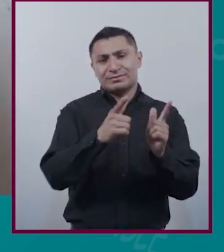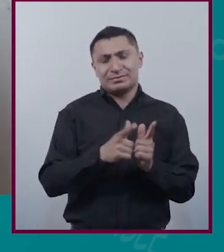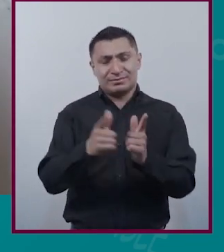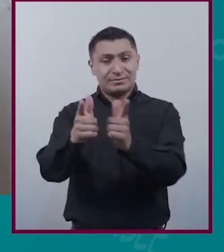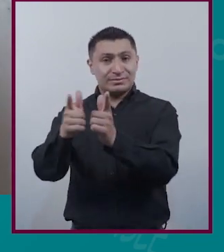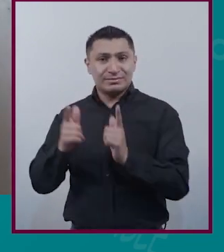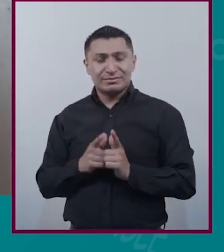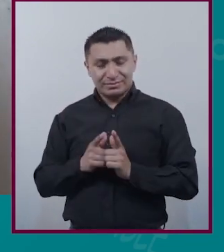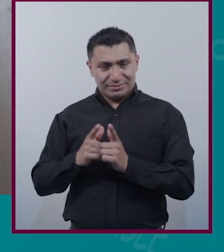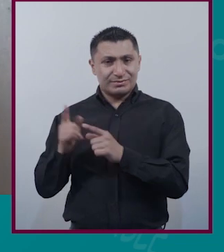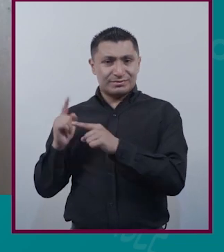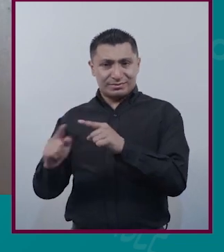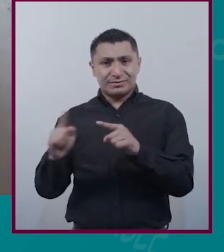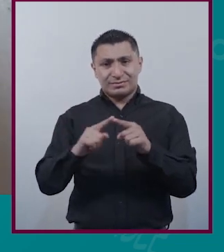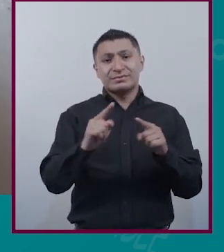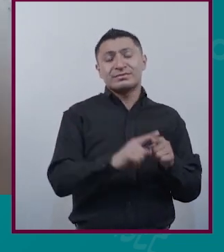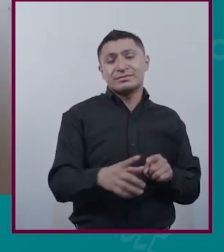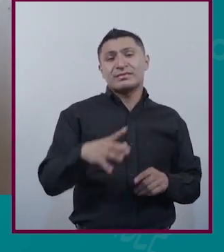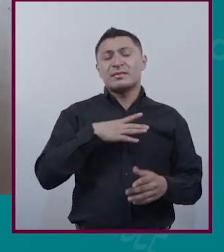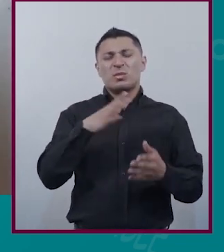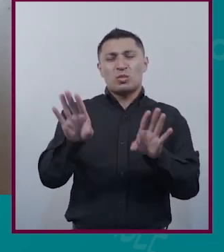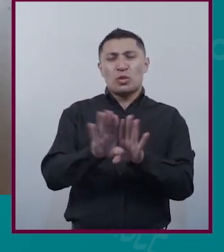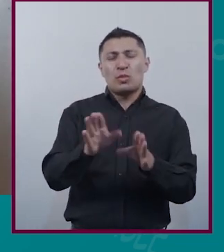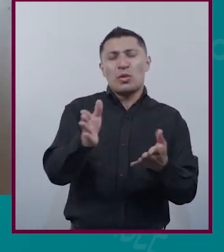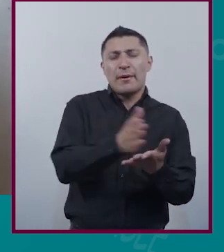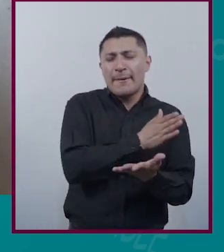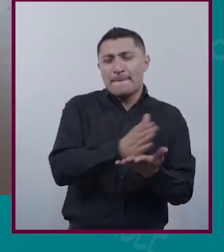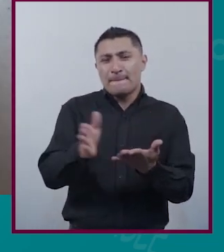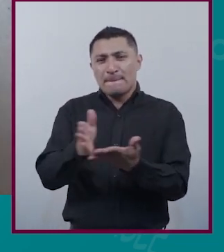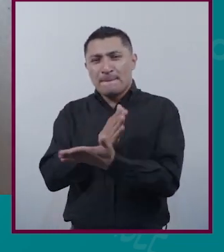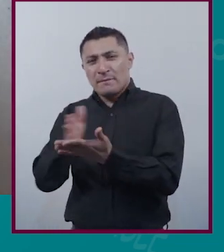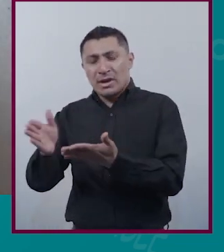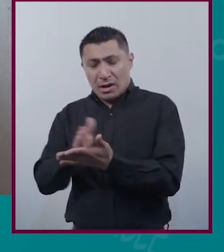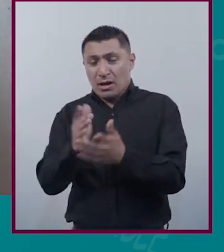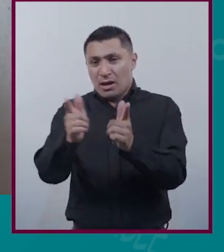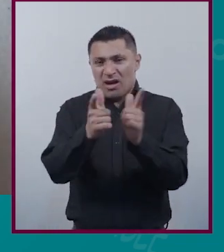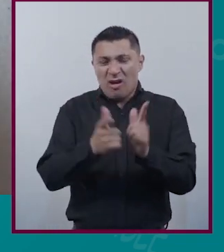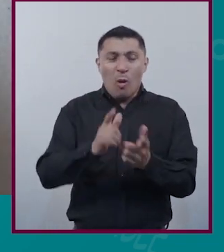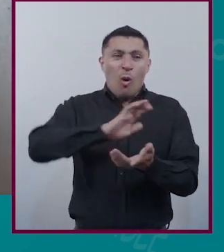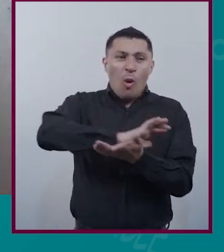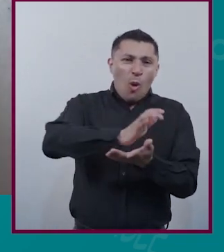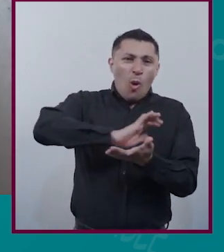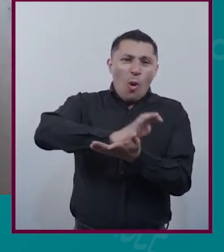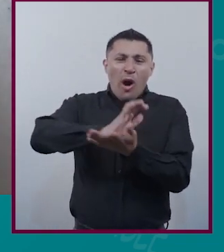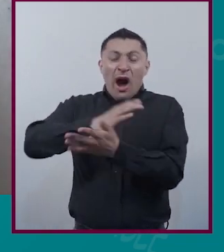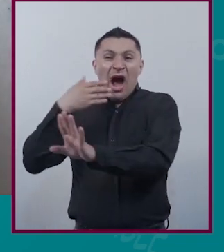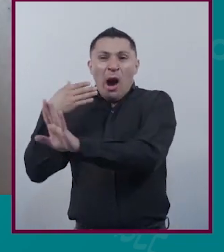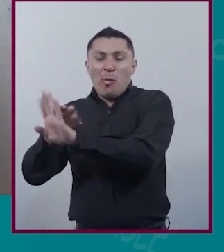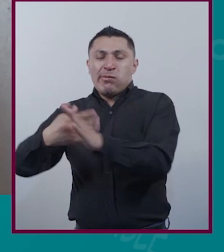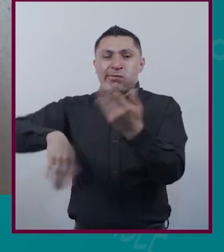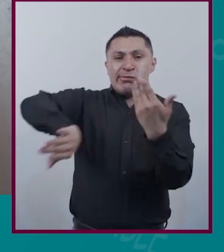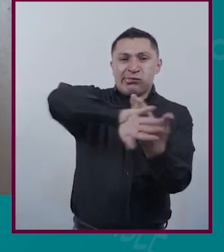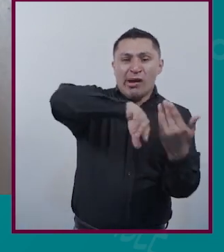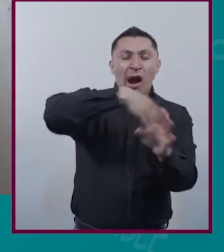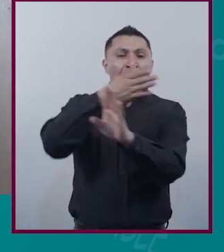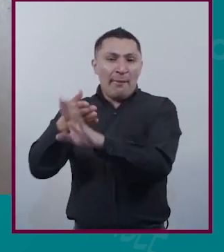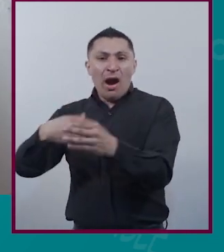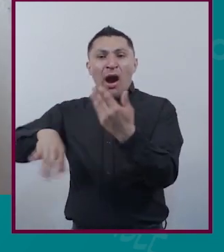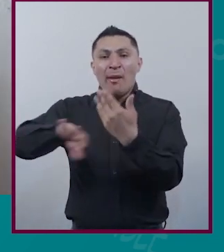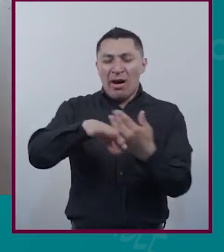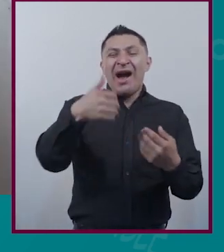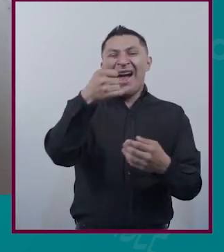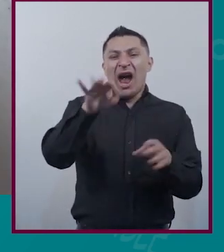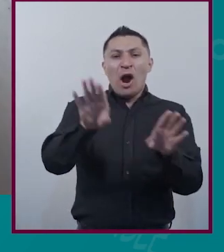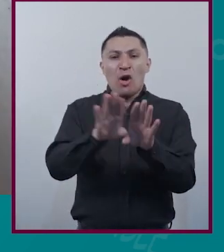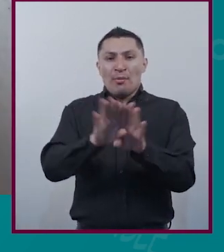que están así muy apartados Grupos que se discriminan y que son de cierto modo y de